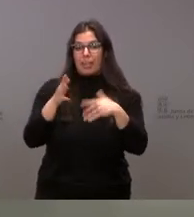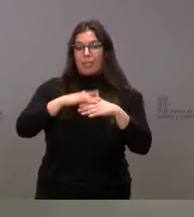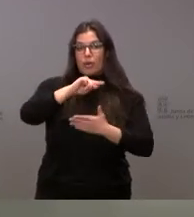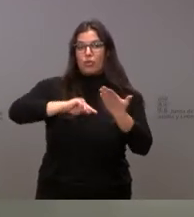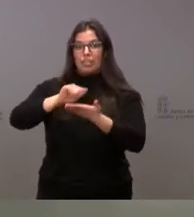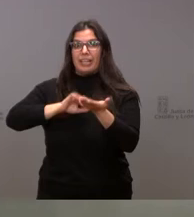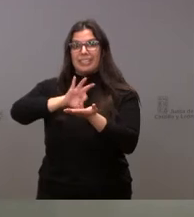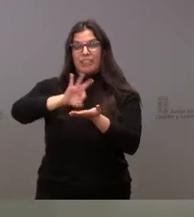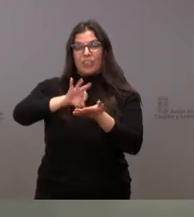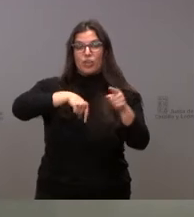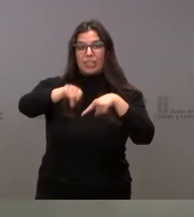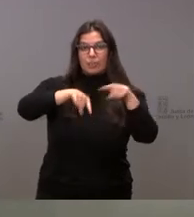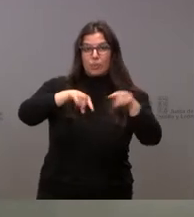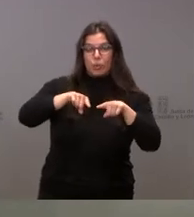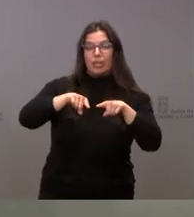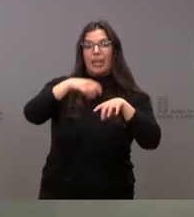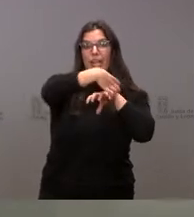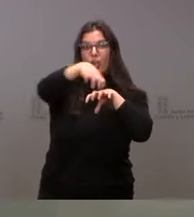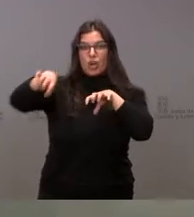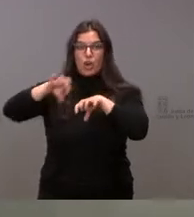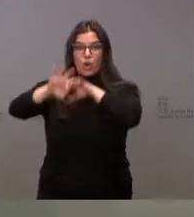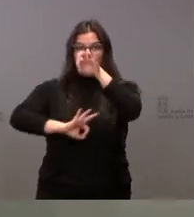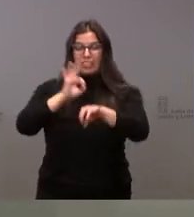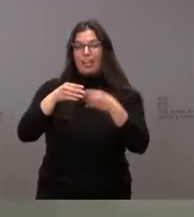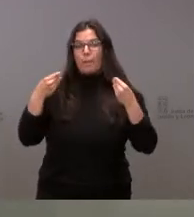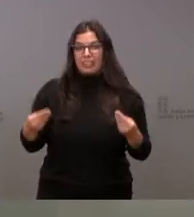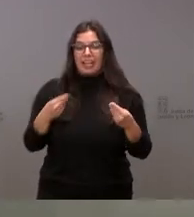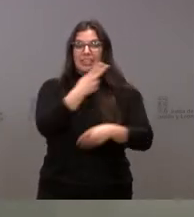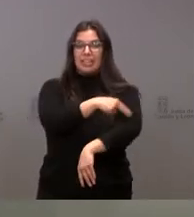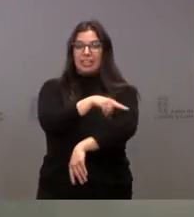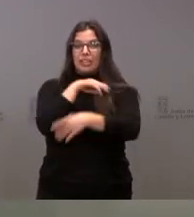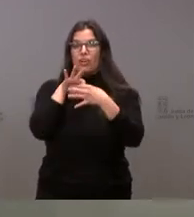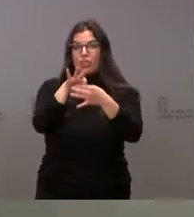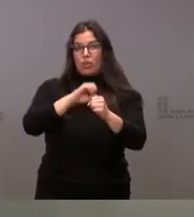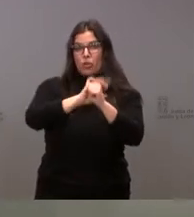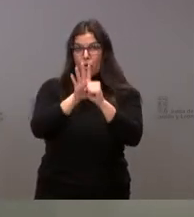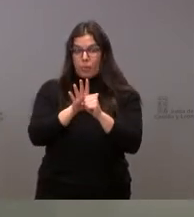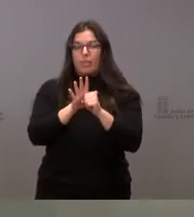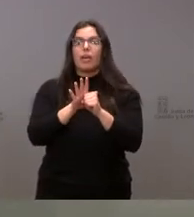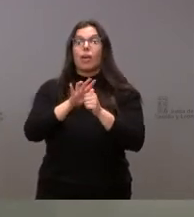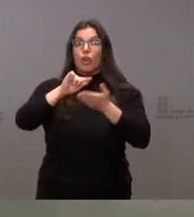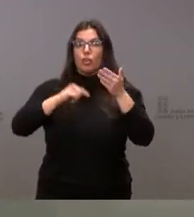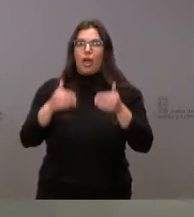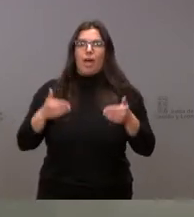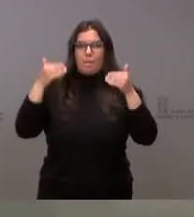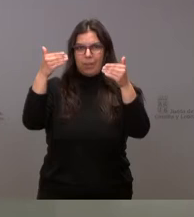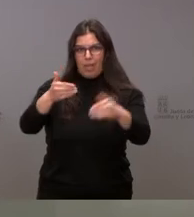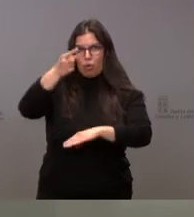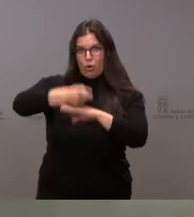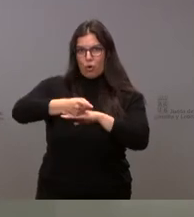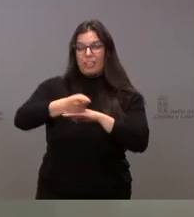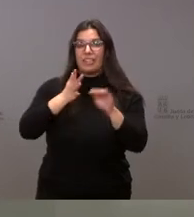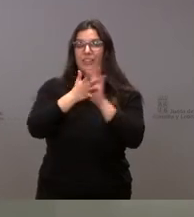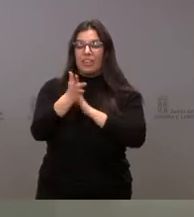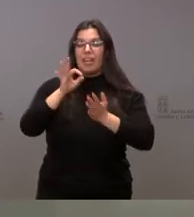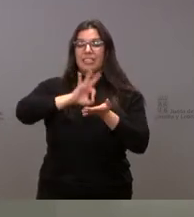servicio de transporte y logística de material sanitario relacionado con la COVID-19. Estamos hablando de un